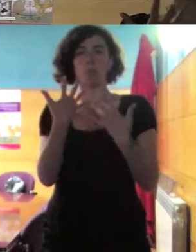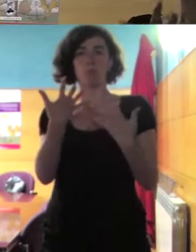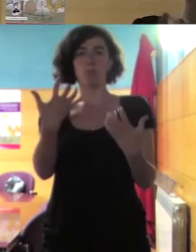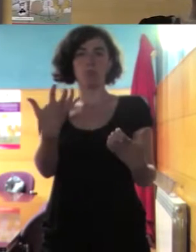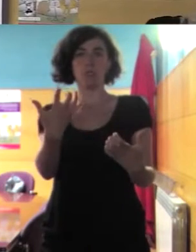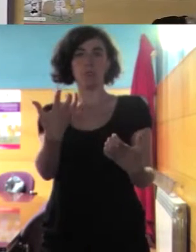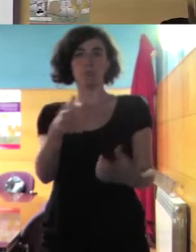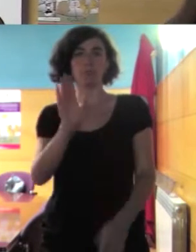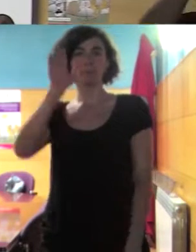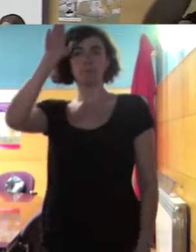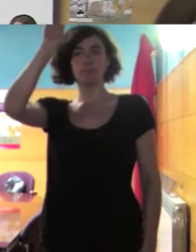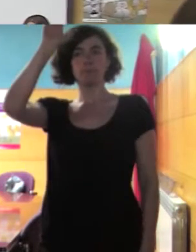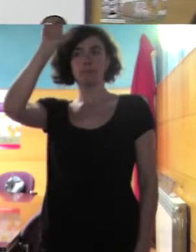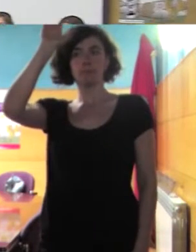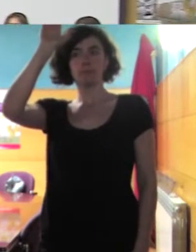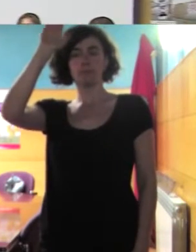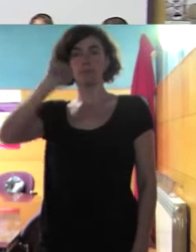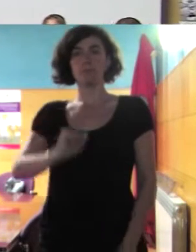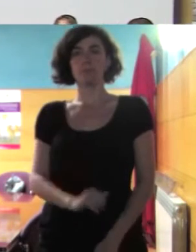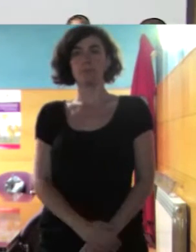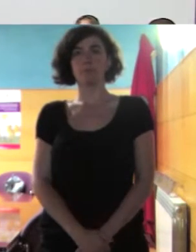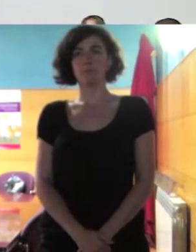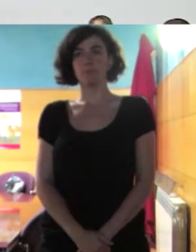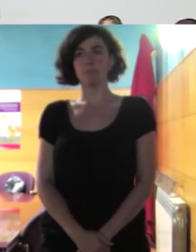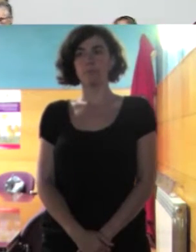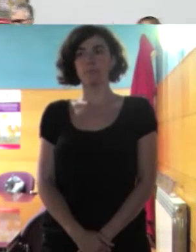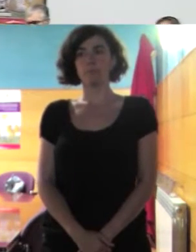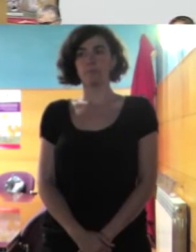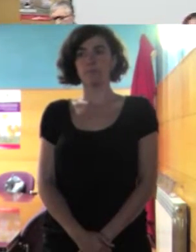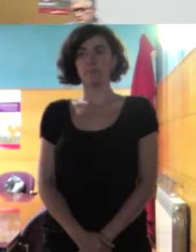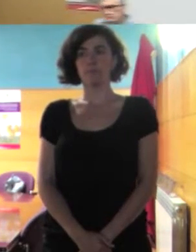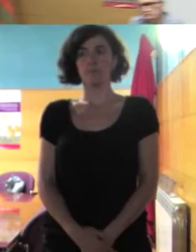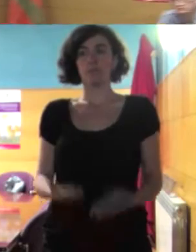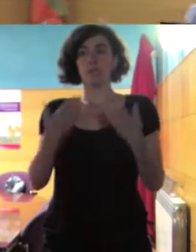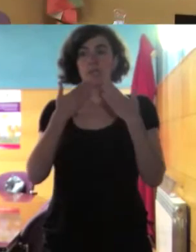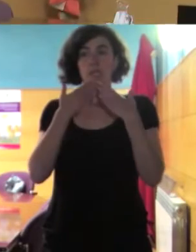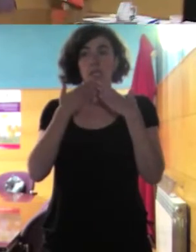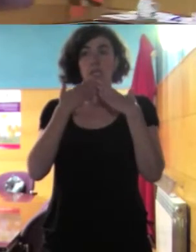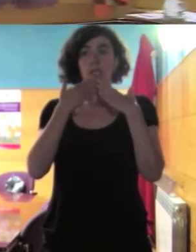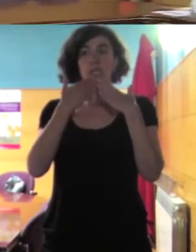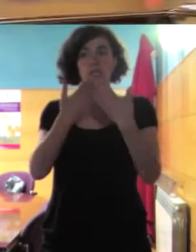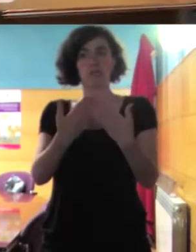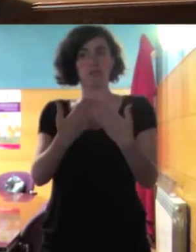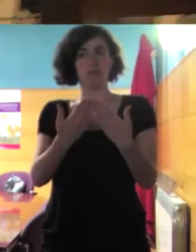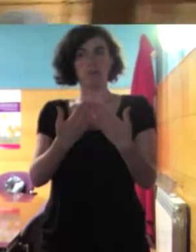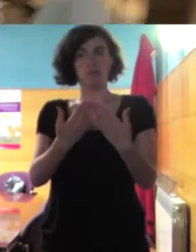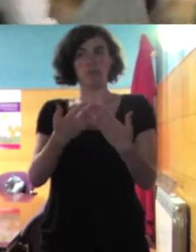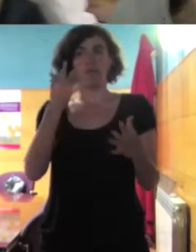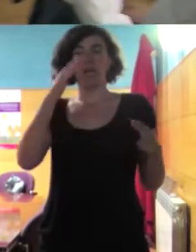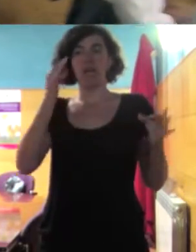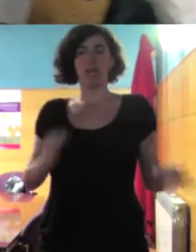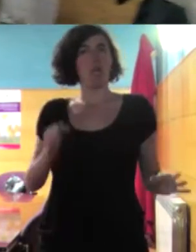si es que recasco el bien de tan a ver es que recasco